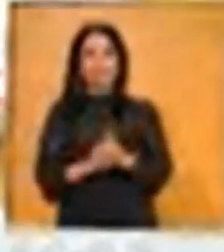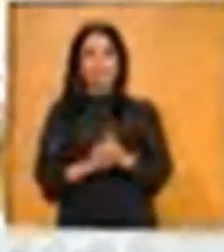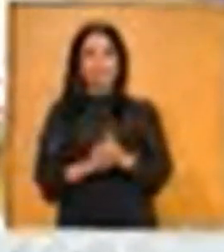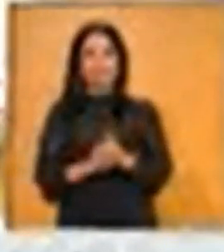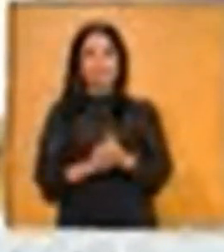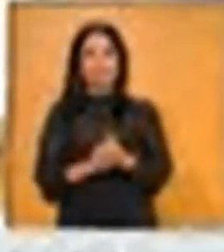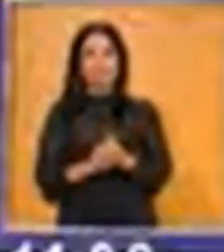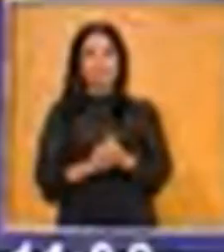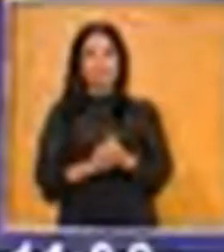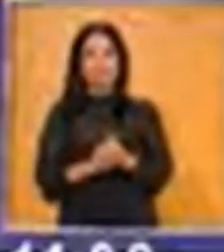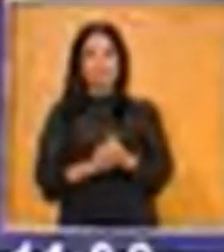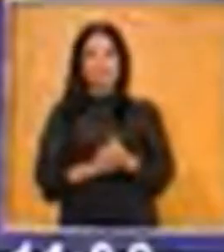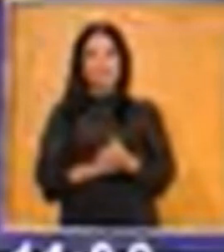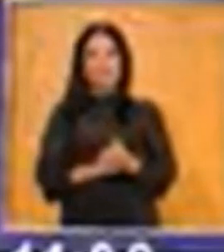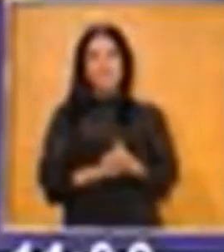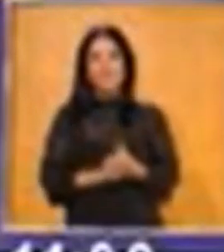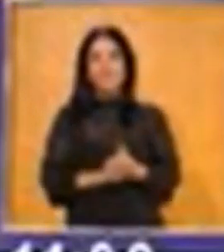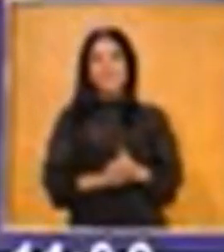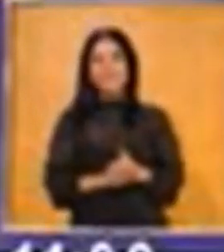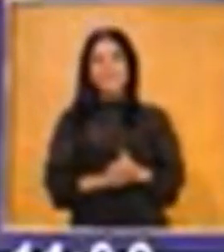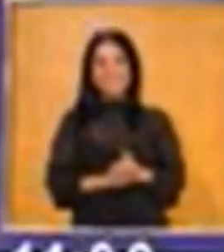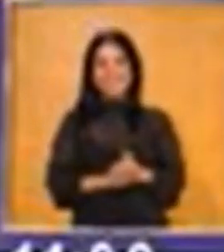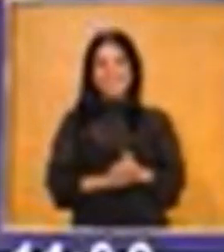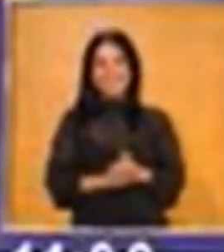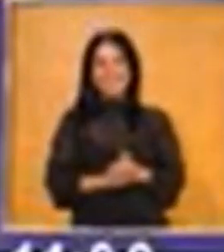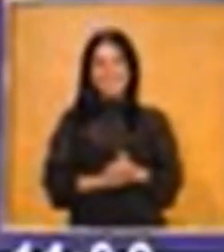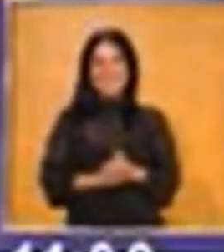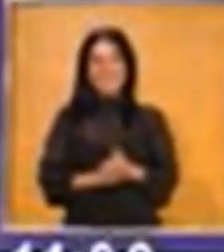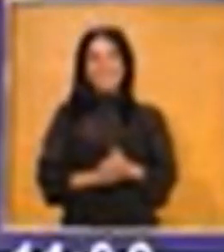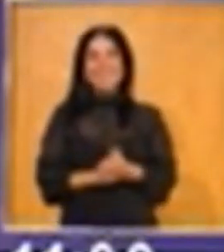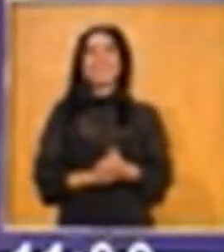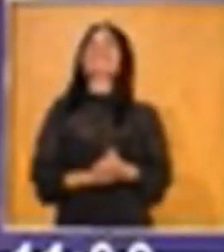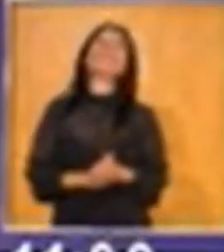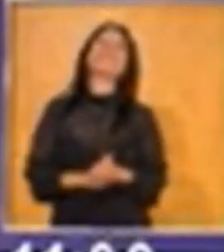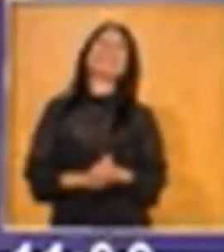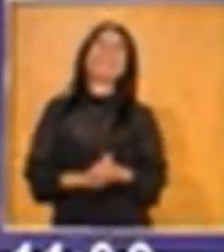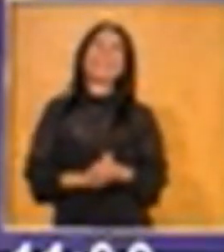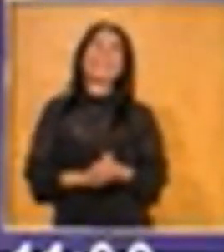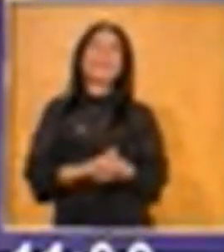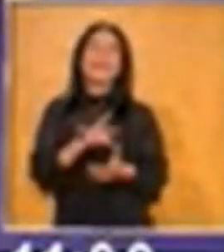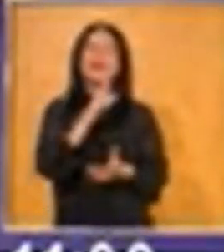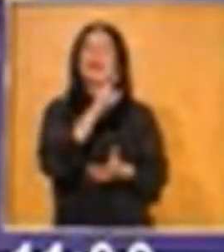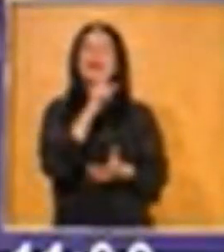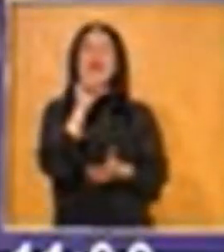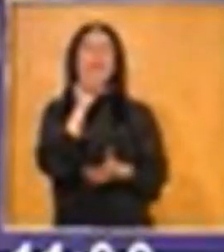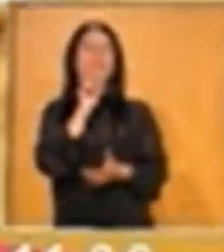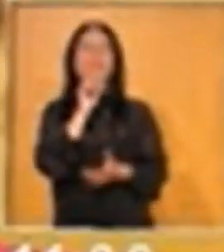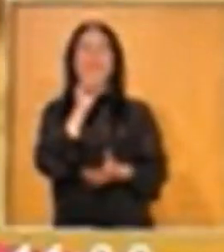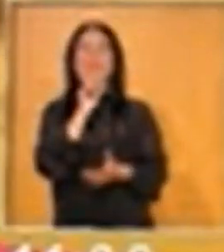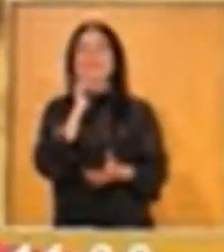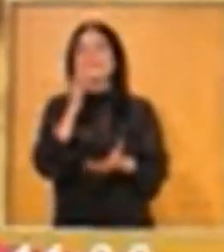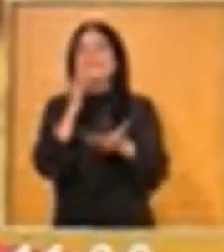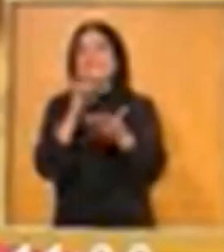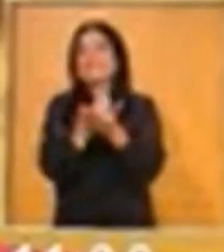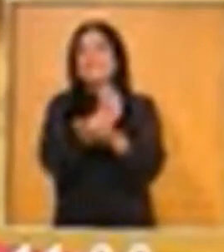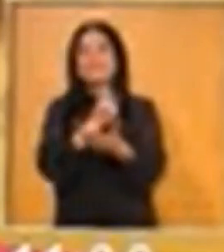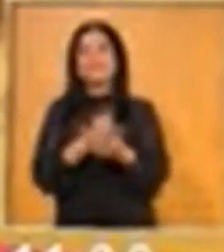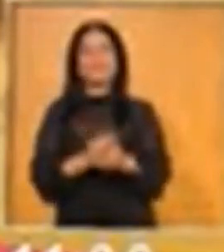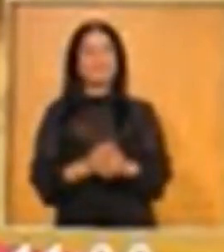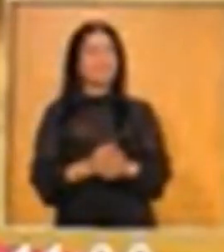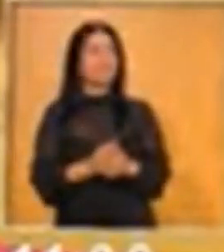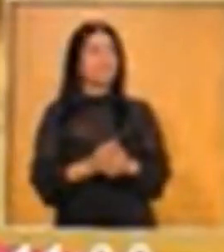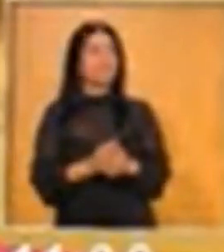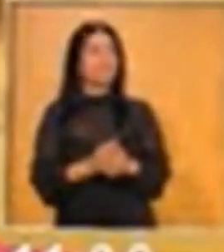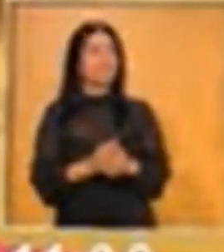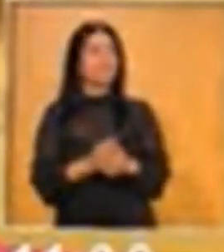robar decenas. Tan, tan. No, aquí no. Estoy a punto de ganarle al maestro. A ver. ¡Uh, fácil! ¡Nueve!